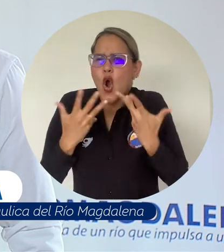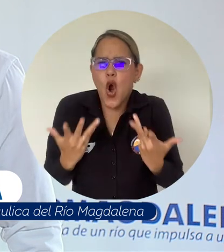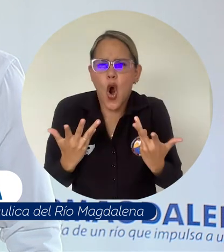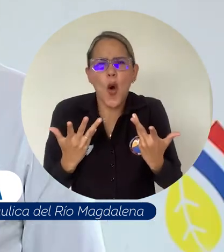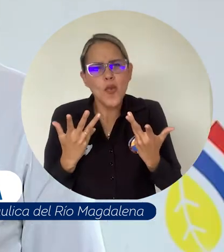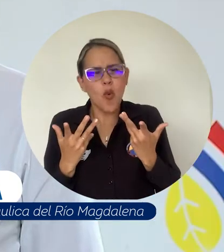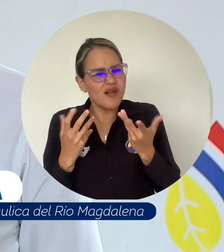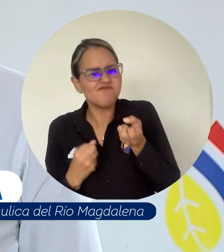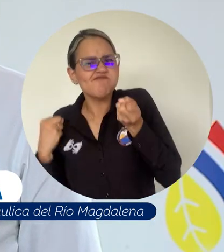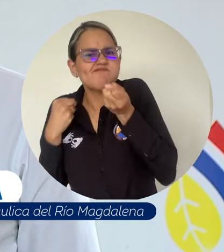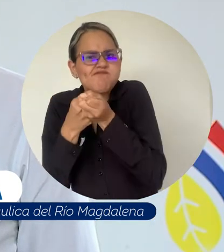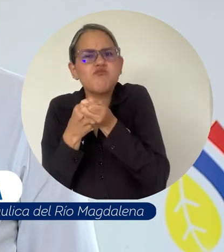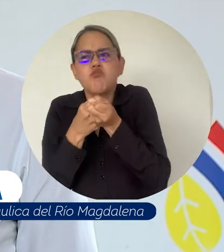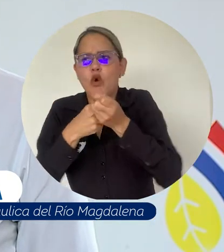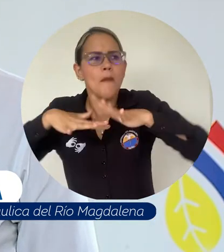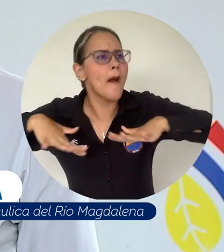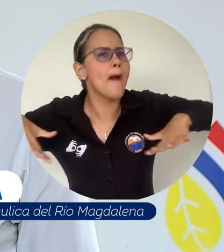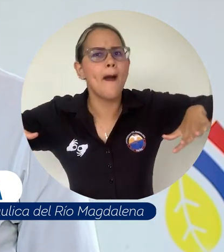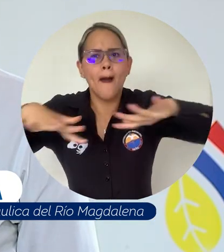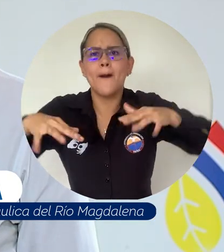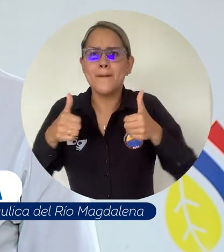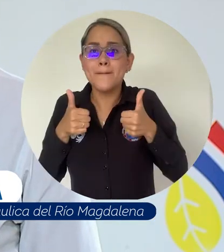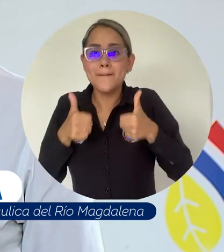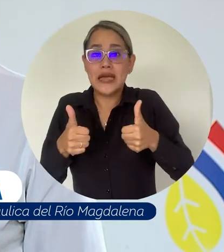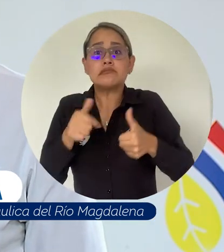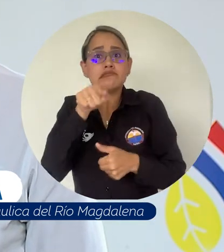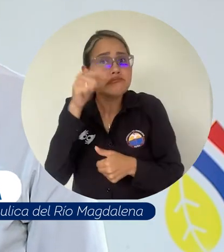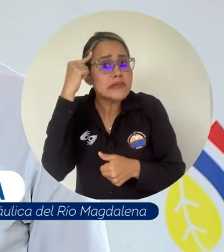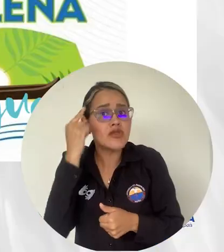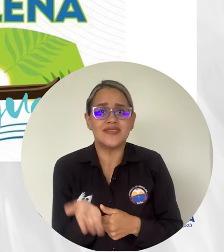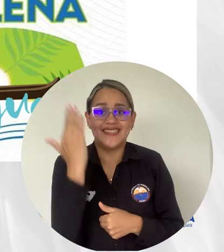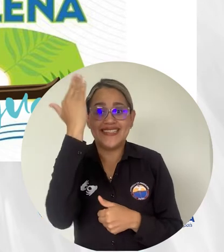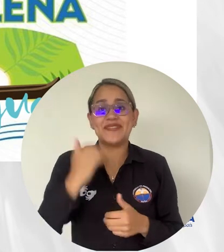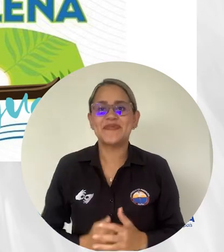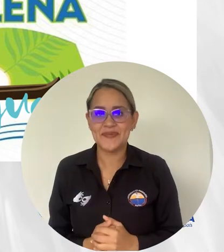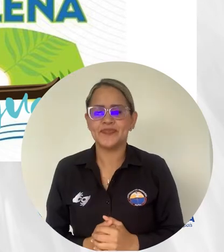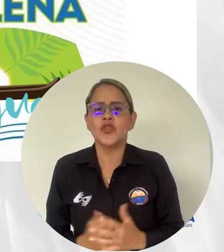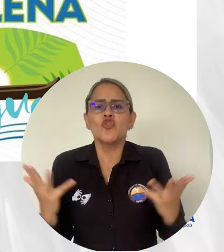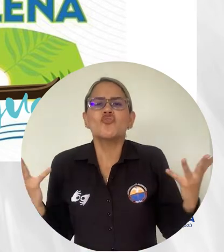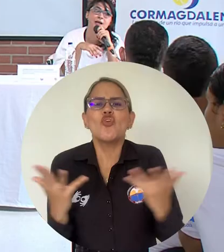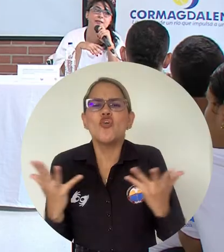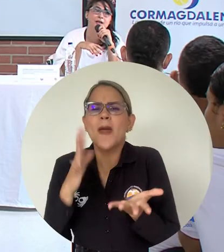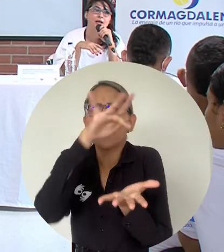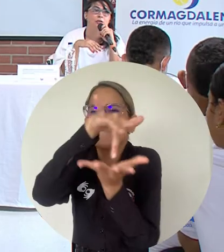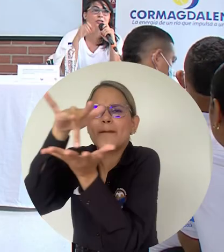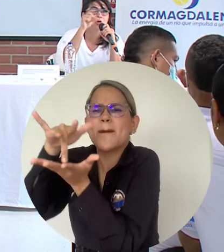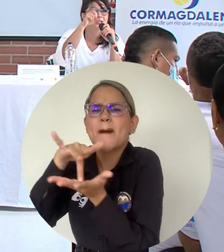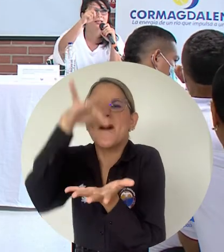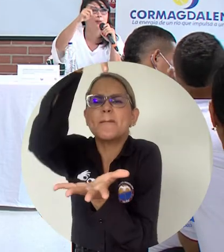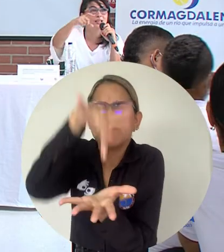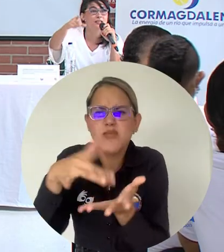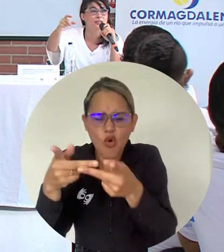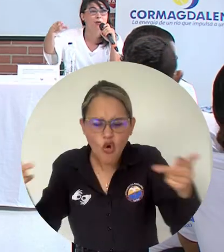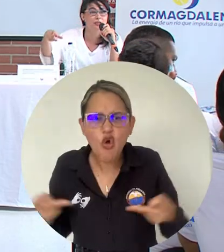asociadas a ellas puede generar mucha curiosidad en ellos y creo que es determinante para su desarrollo. El punto de encuentro de la cuarta sesión de la Cátedra fue